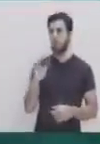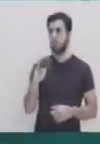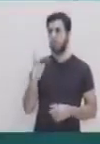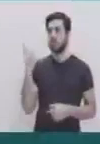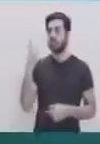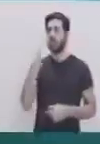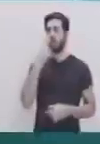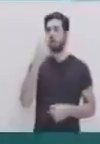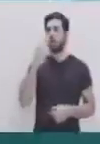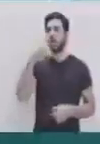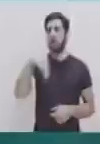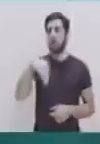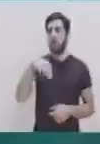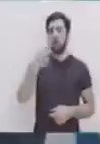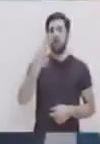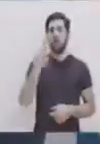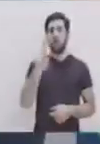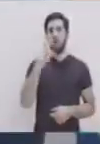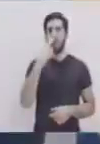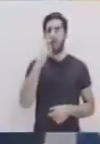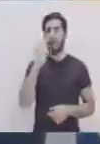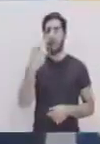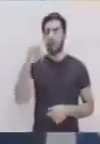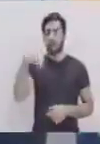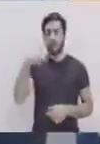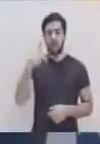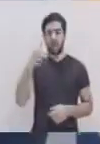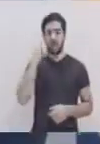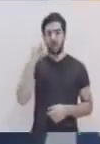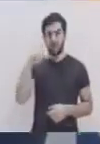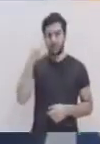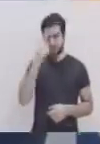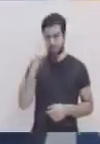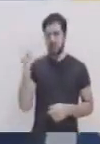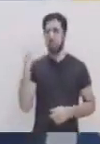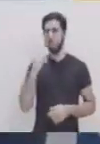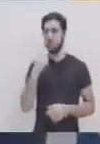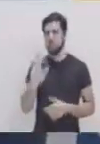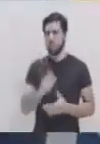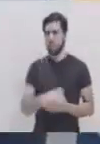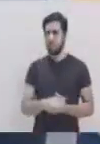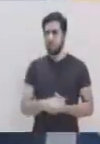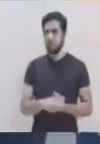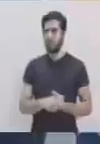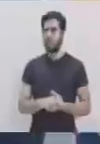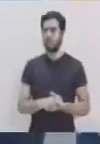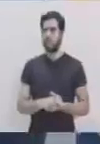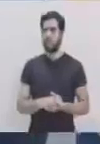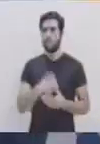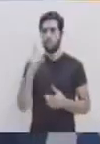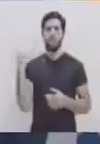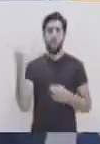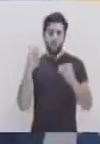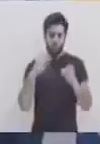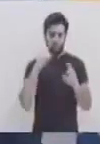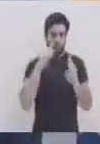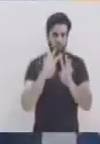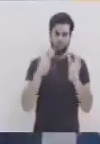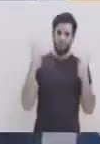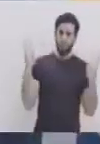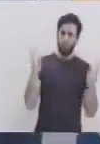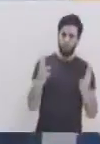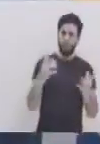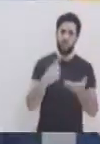yo le quiero comentar que está en una reunión varias personas de Hollywood, que son los que utilizan estos nuevos medios y estas